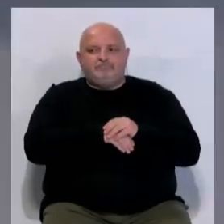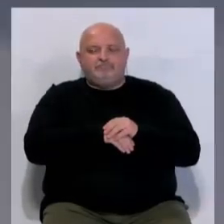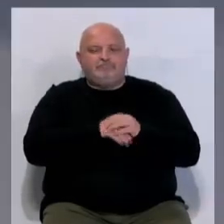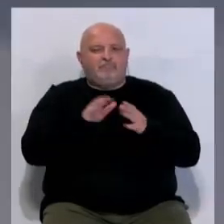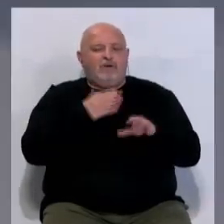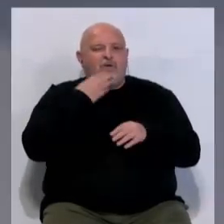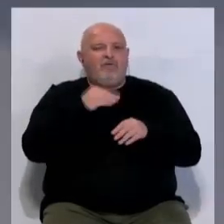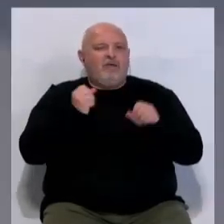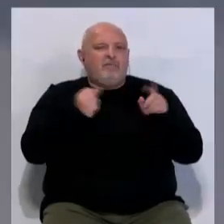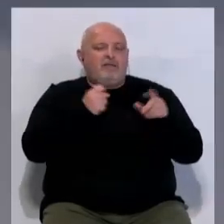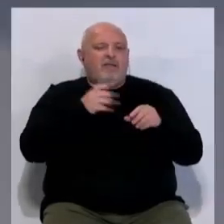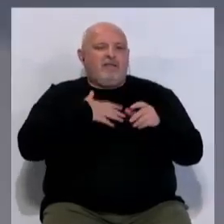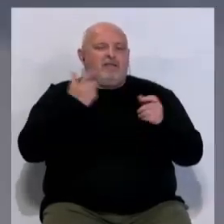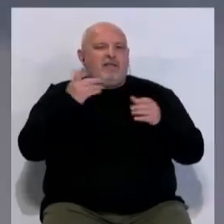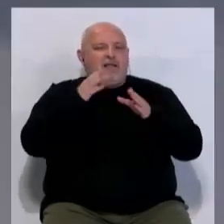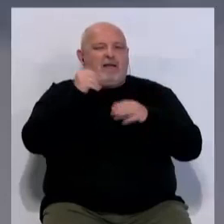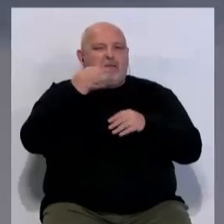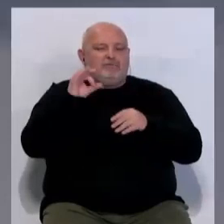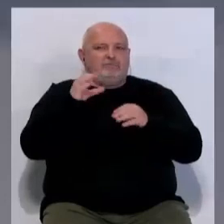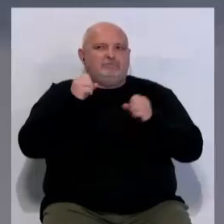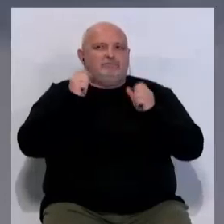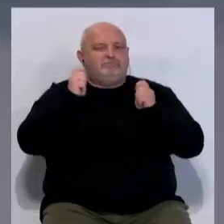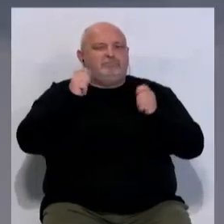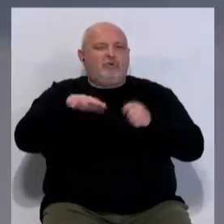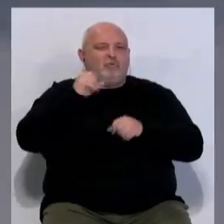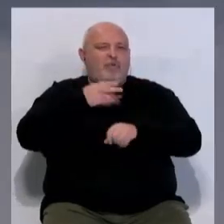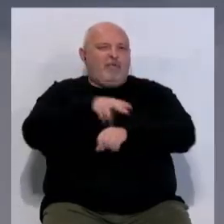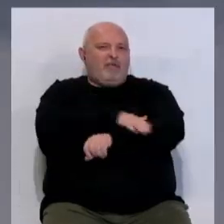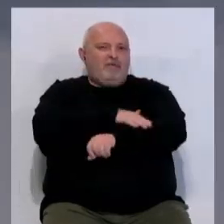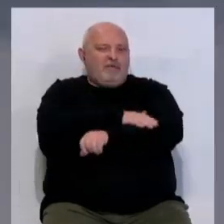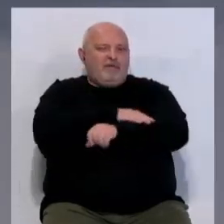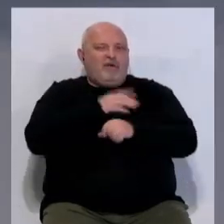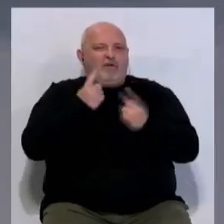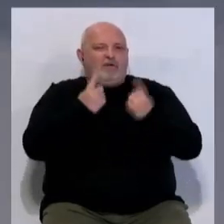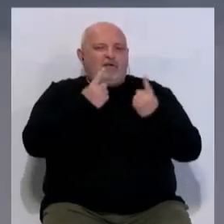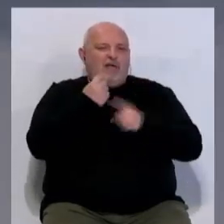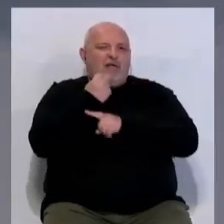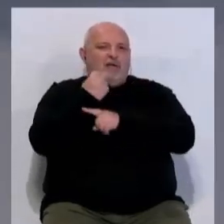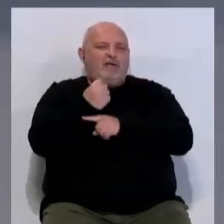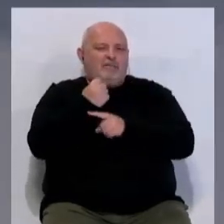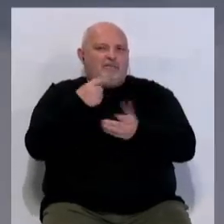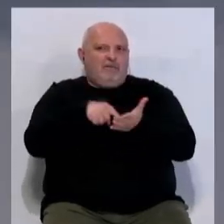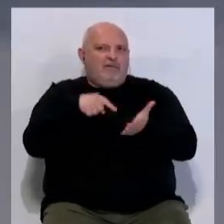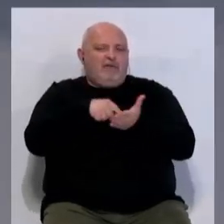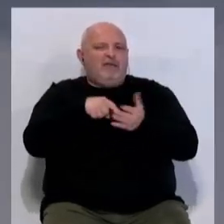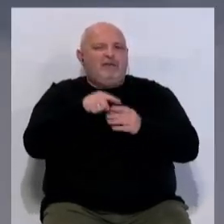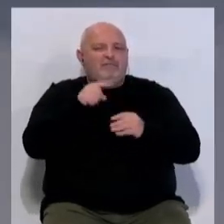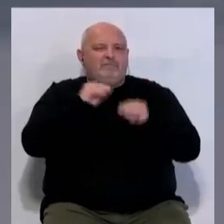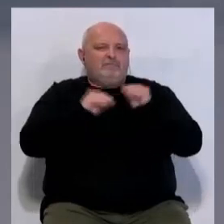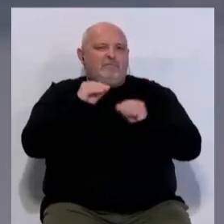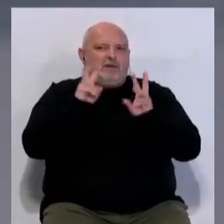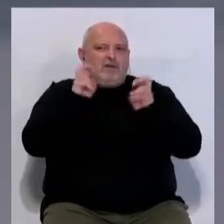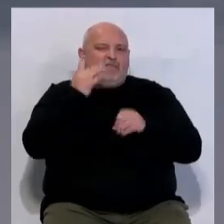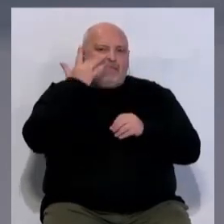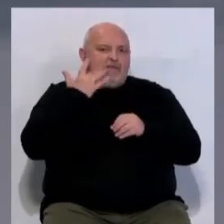Y jóvenes migrantes de Campano se manifiestan en su delegación del gobierno. Diferentes colectivos apoyan la reivindicación y exigen un